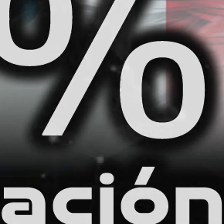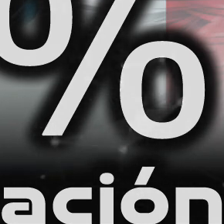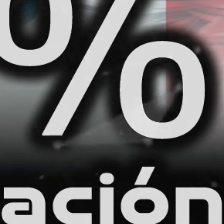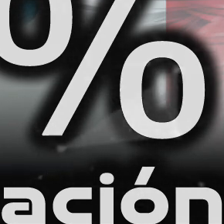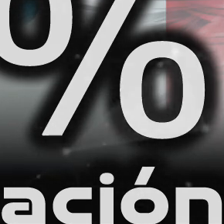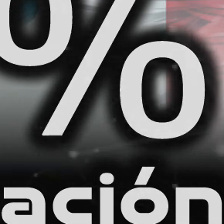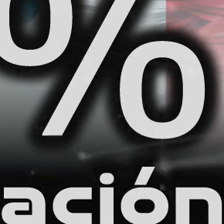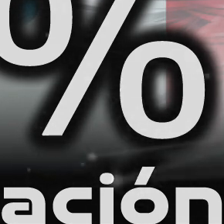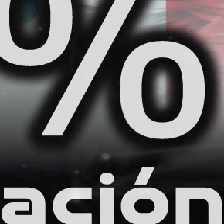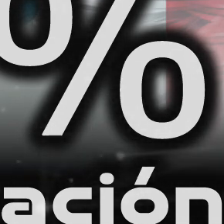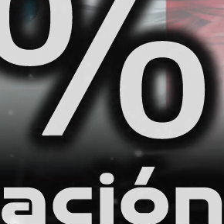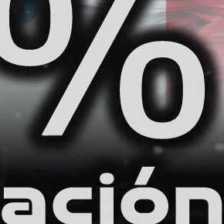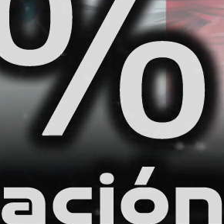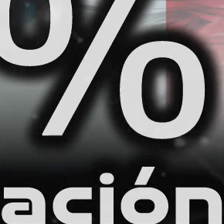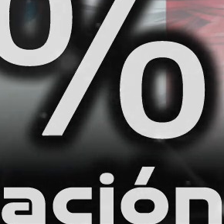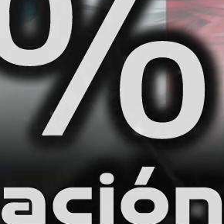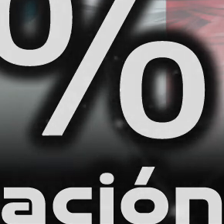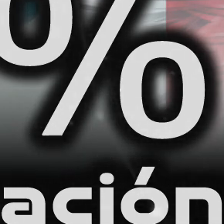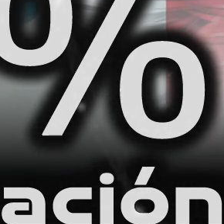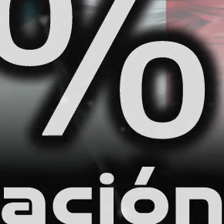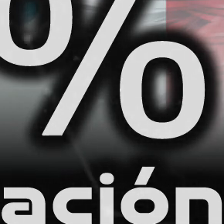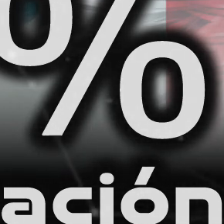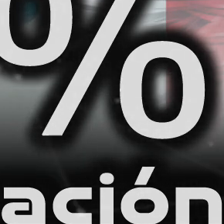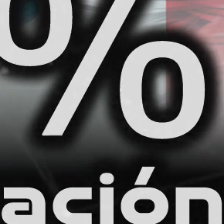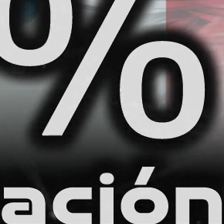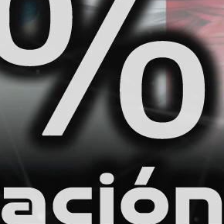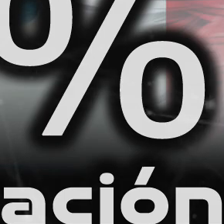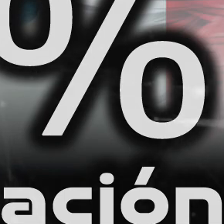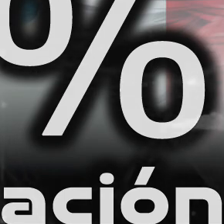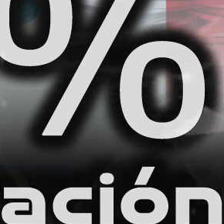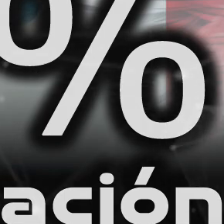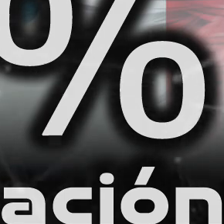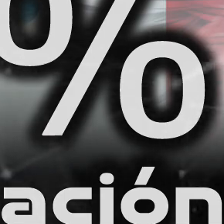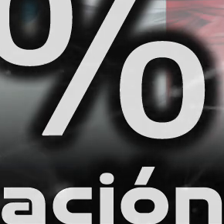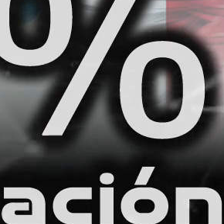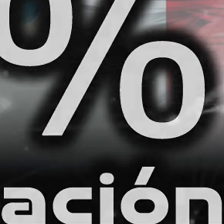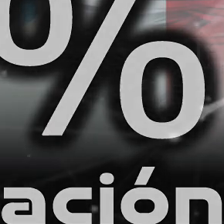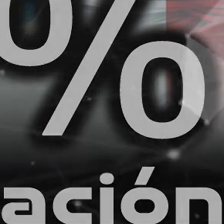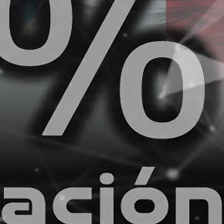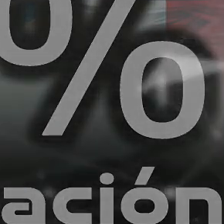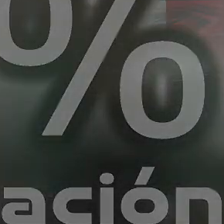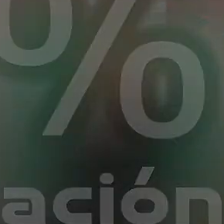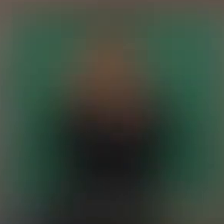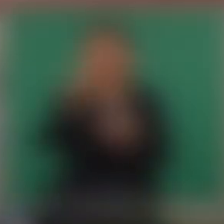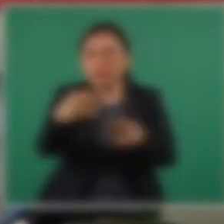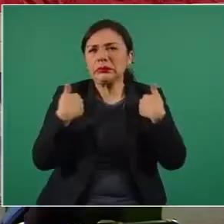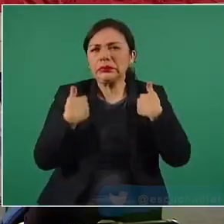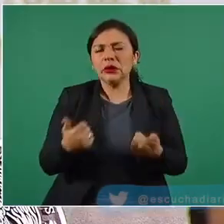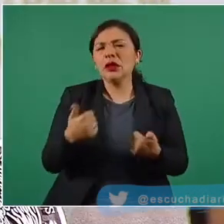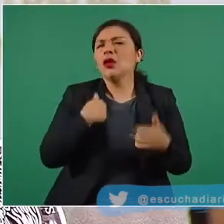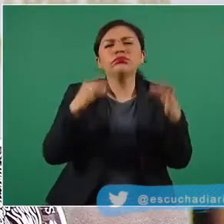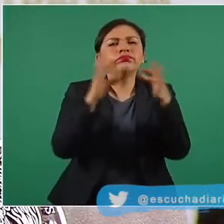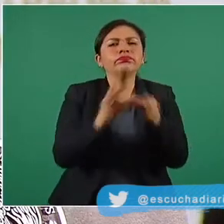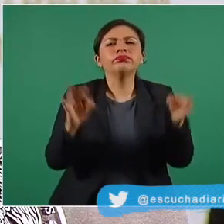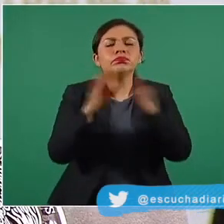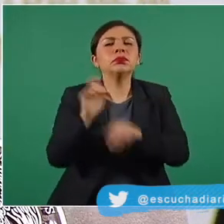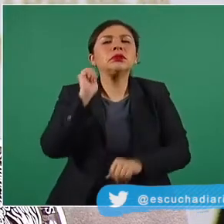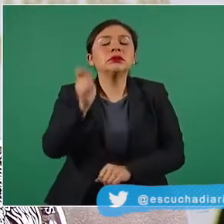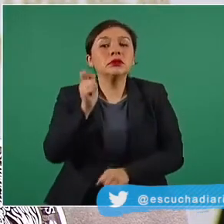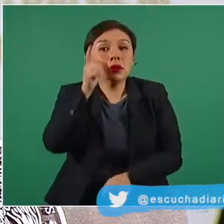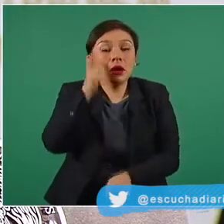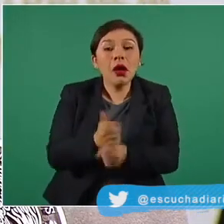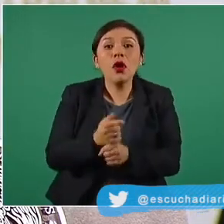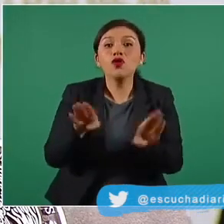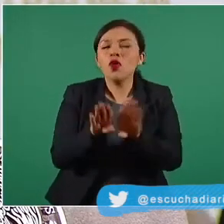Inicia la vacunación universal de mayores de 18 años en cinco estados. La evidencia que tenemos